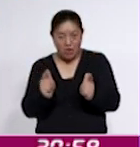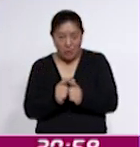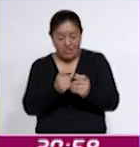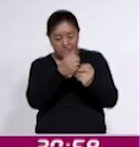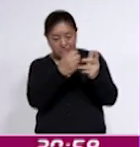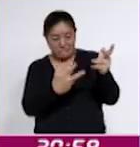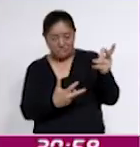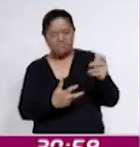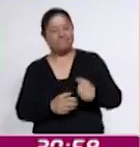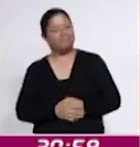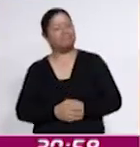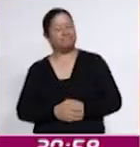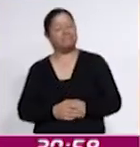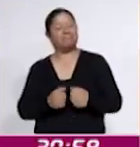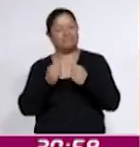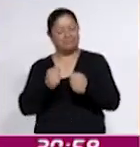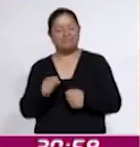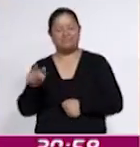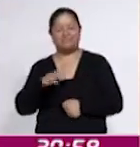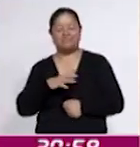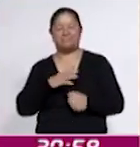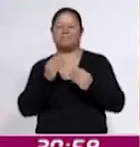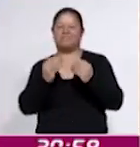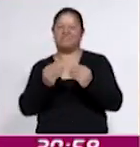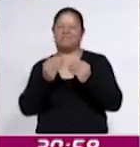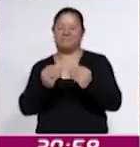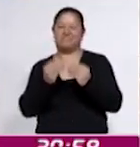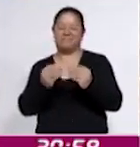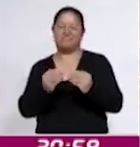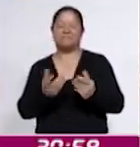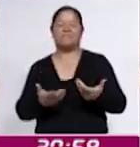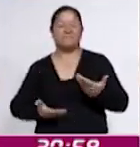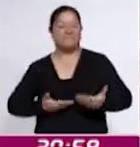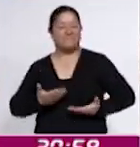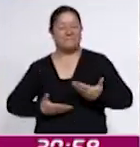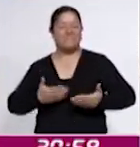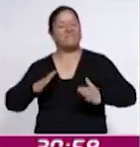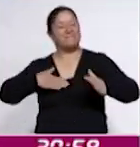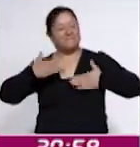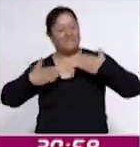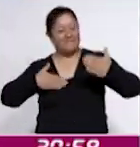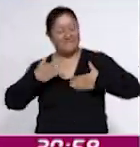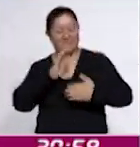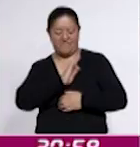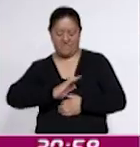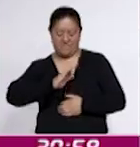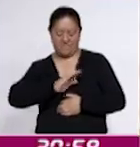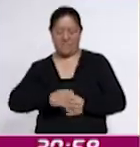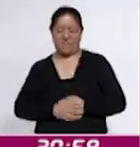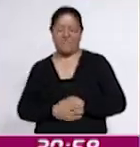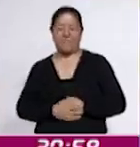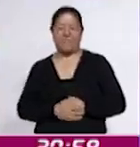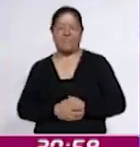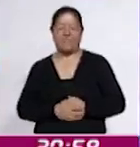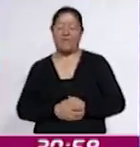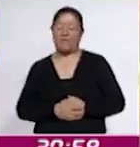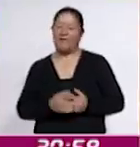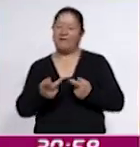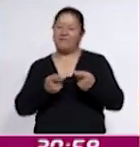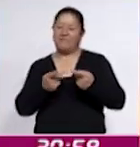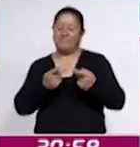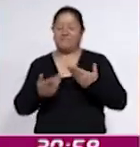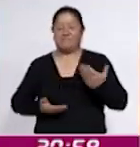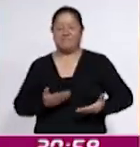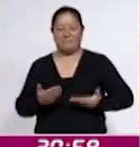duda, sin duda que habrá muchísimo júbilo y celebración. Así que, pues prepárese para